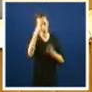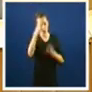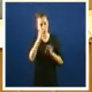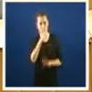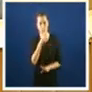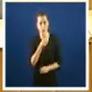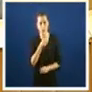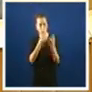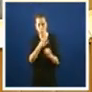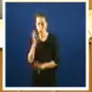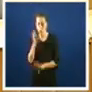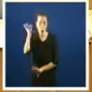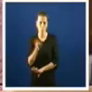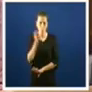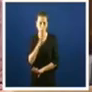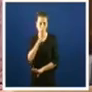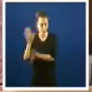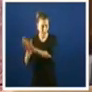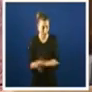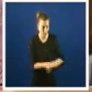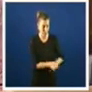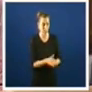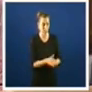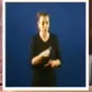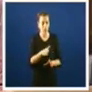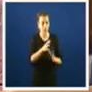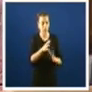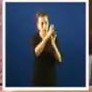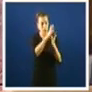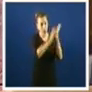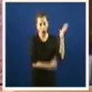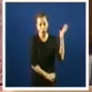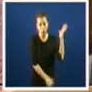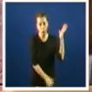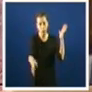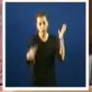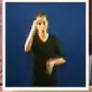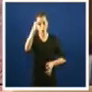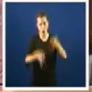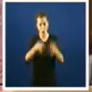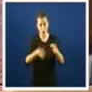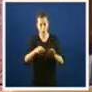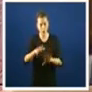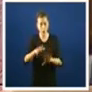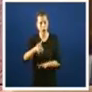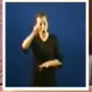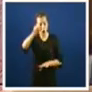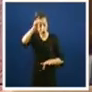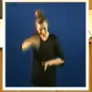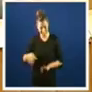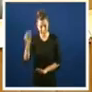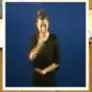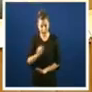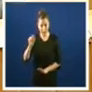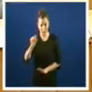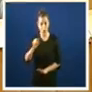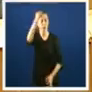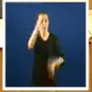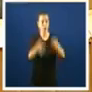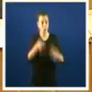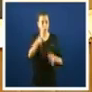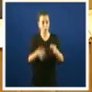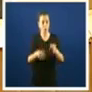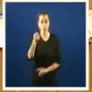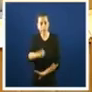Porque despois dese auto da audiencia Hai un auto do 5 de febreiro deste mesmo ano Do xulgado de